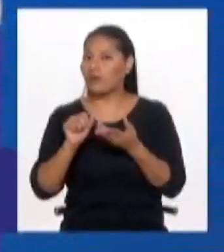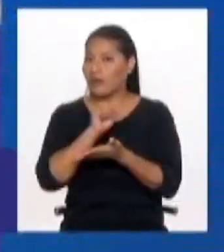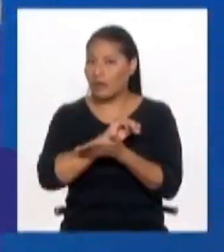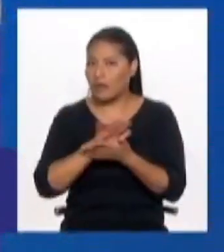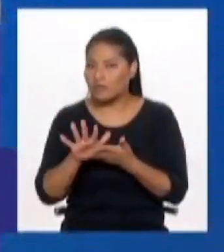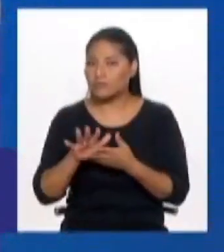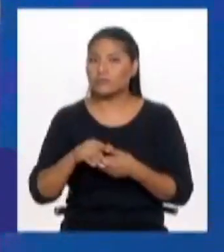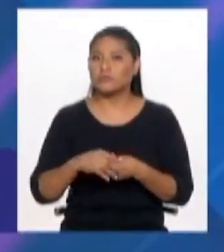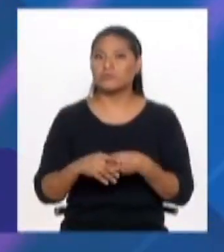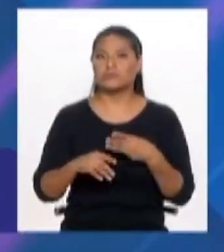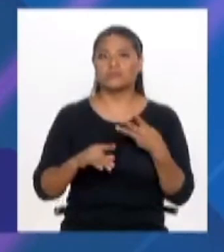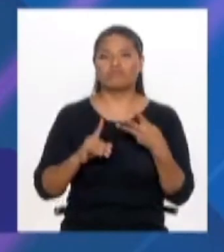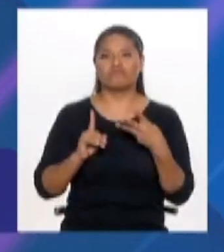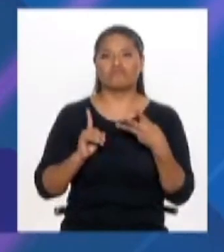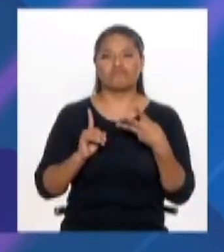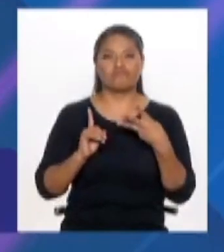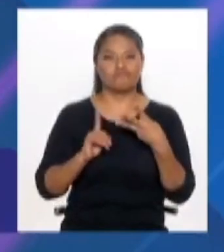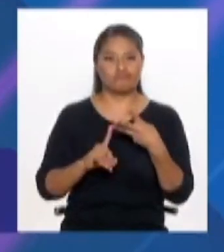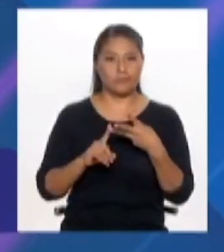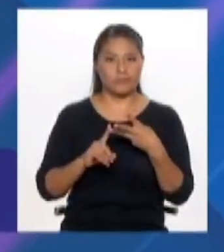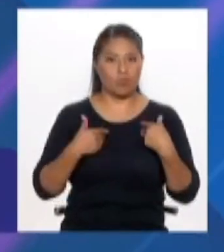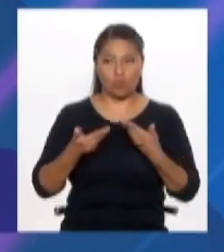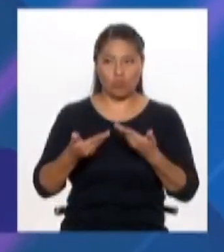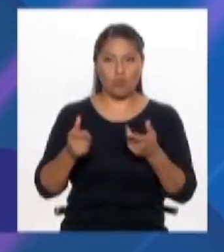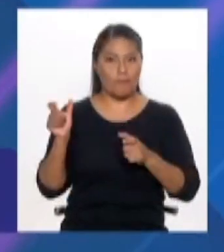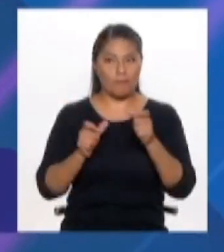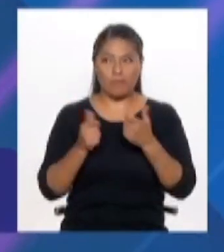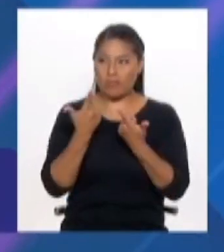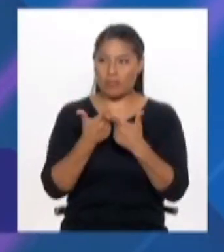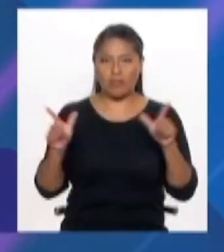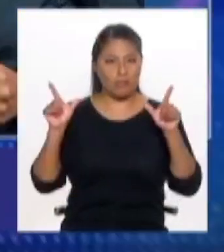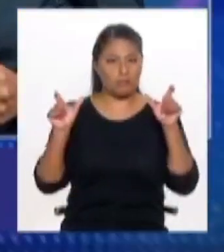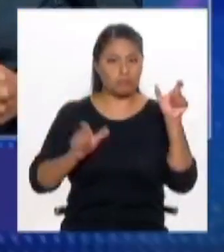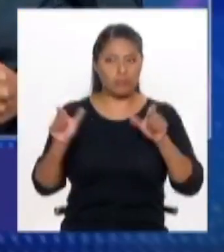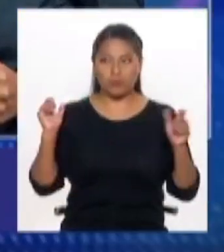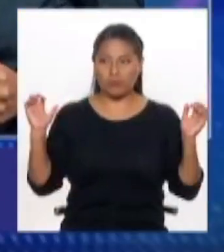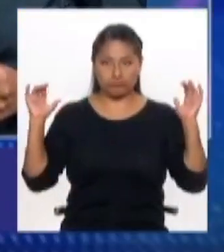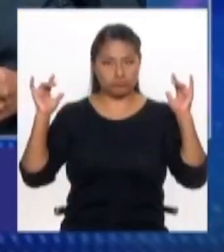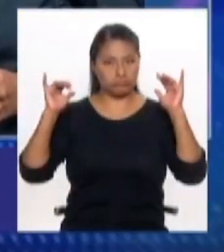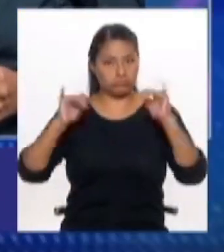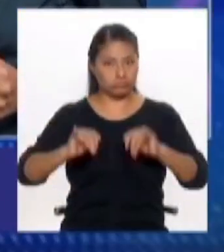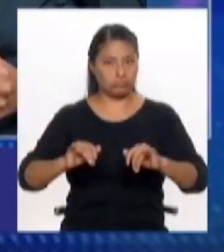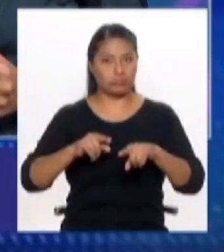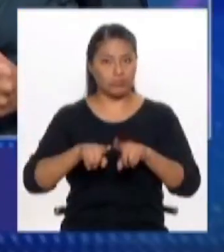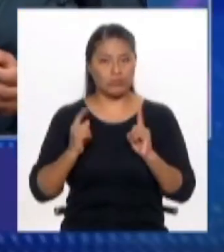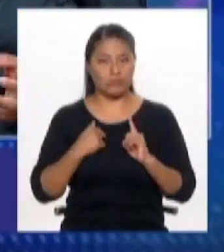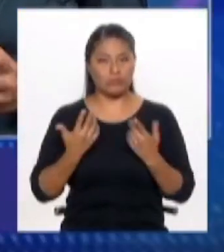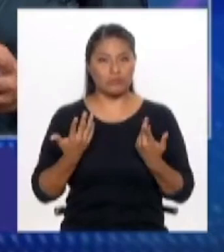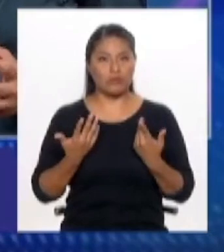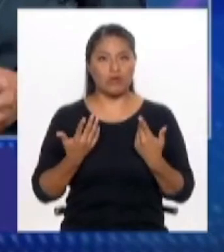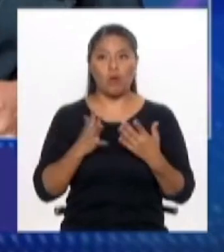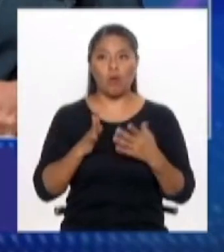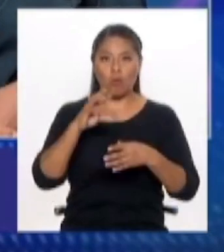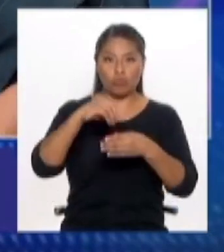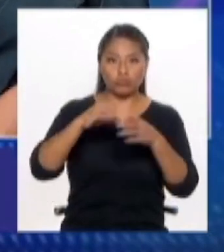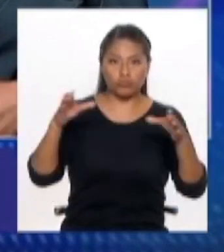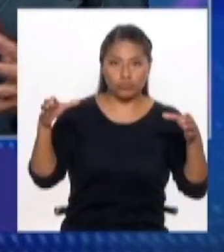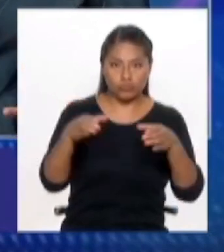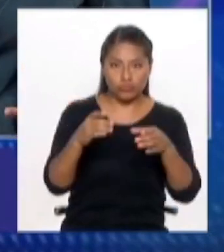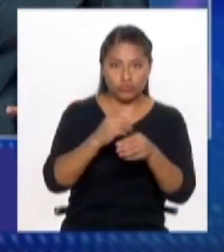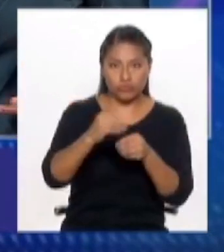y que obviamente está a disposición de todos, más allá de que vivamos en este caso dentro o no